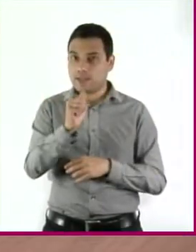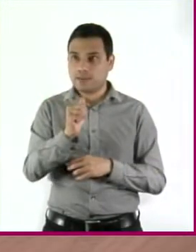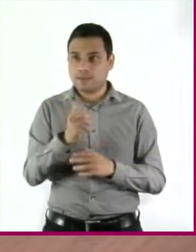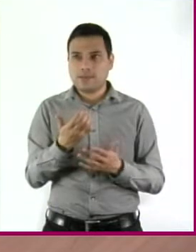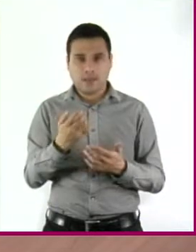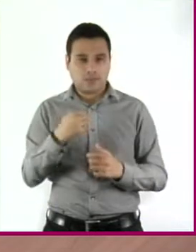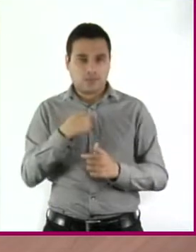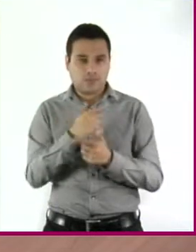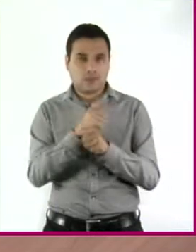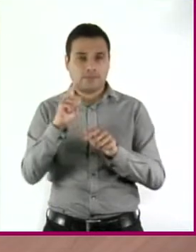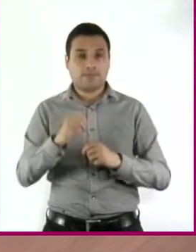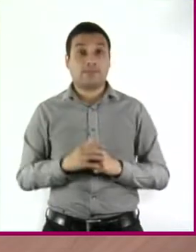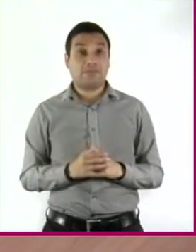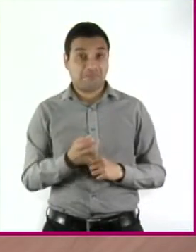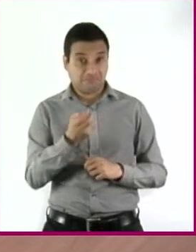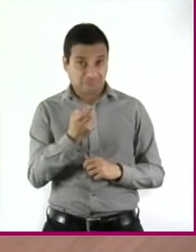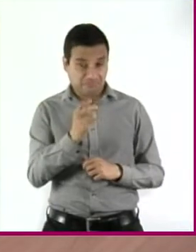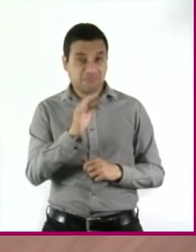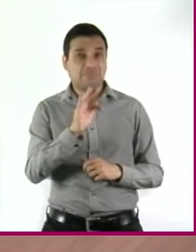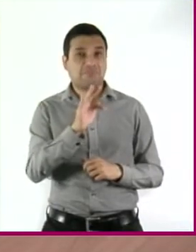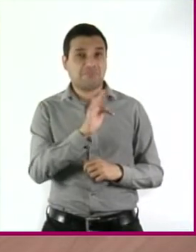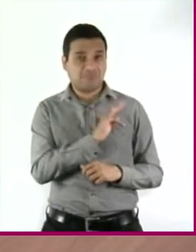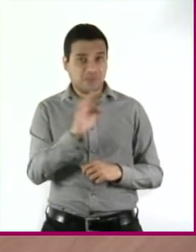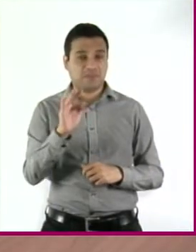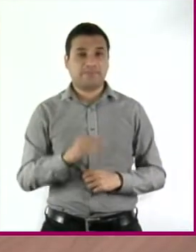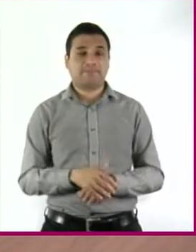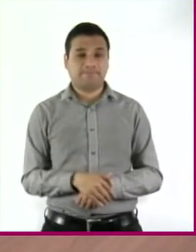libertades. Creo que eso podría funcionar.